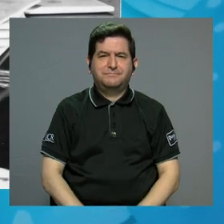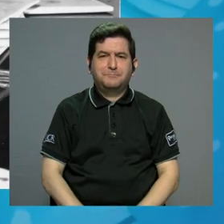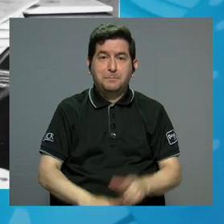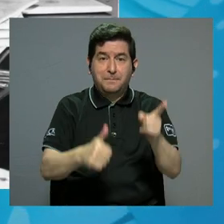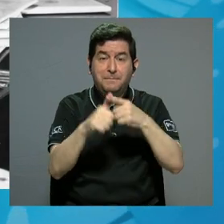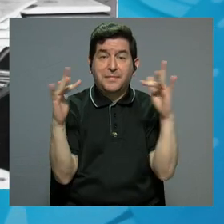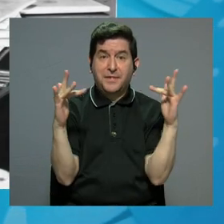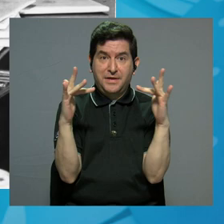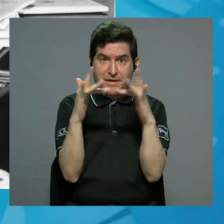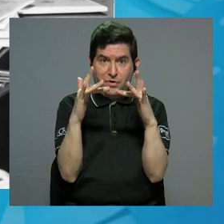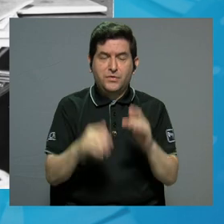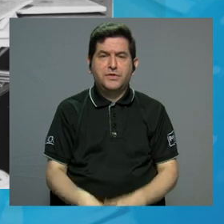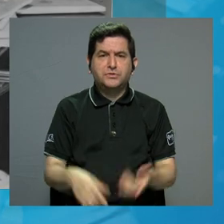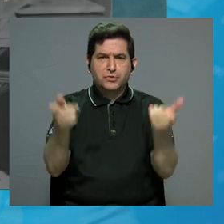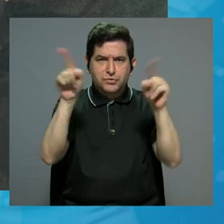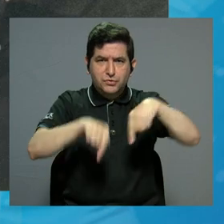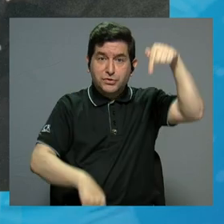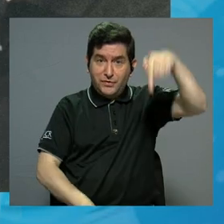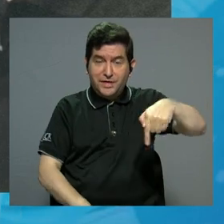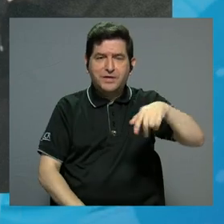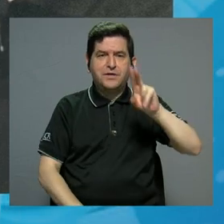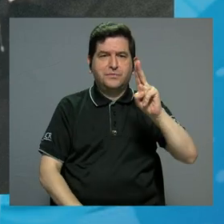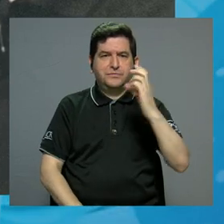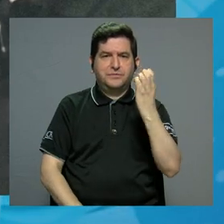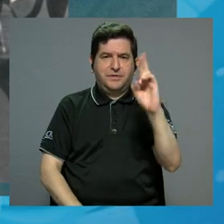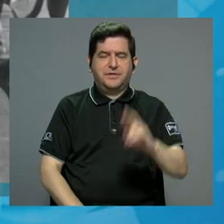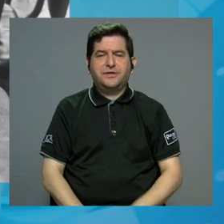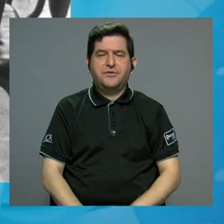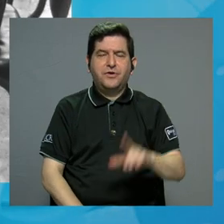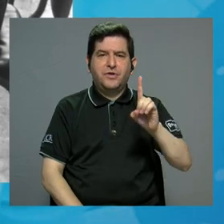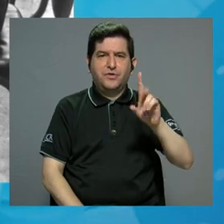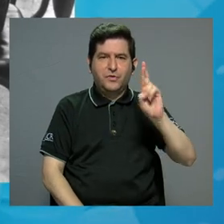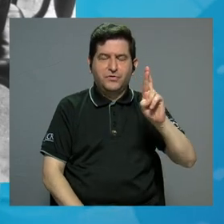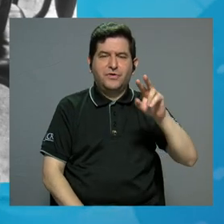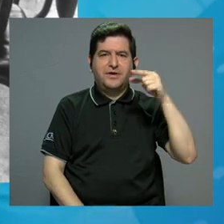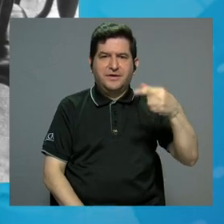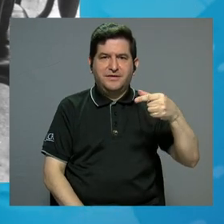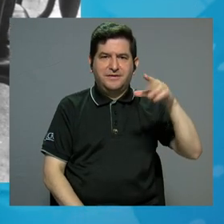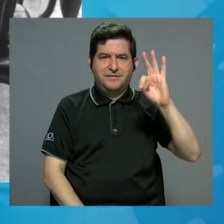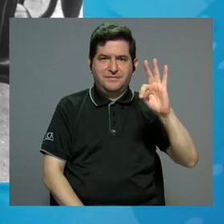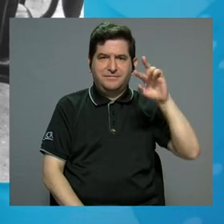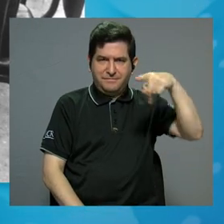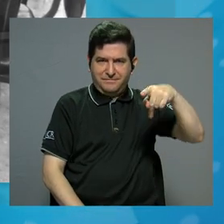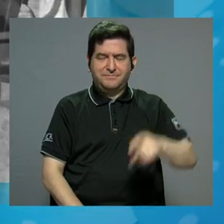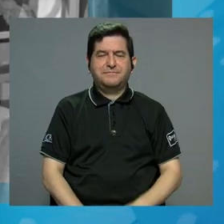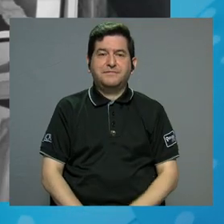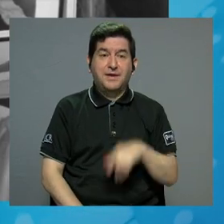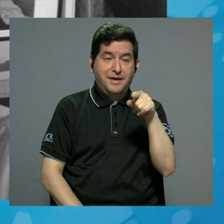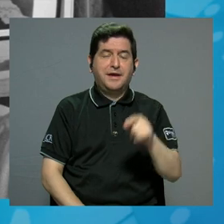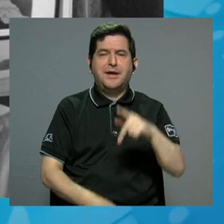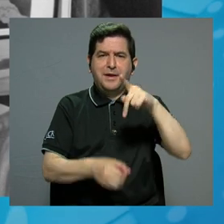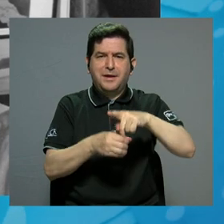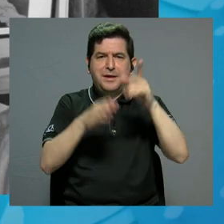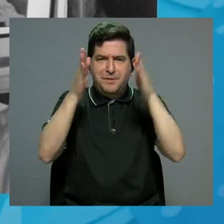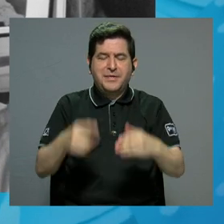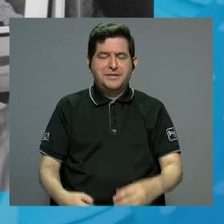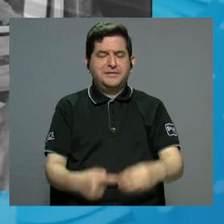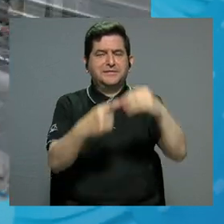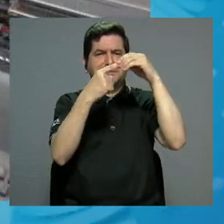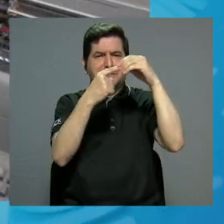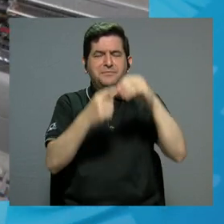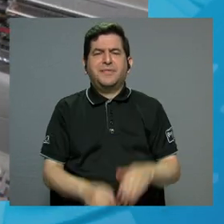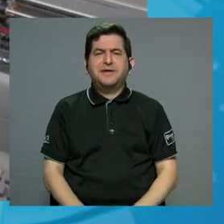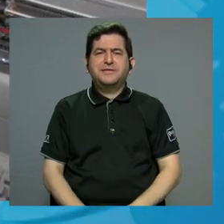Esa primera conexión tuvo lugar en la Universidad de Costa Rica. Y el Dr. G. de Teramont Peralta fue uno de los actores